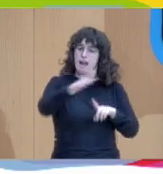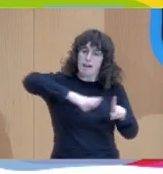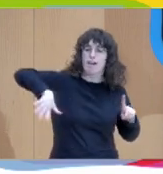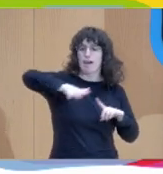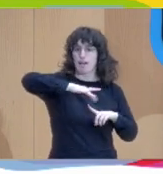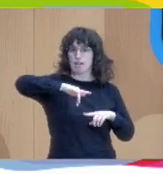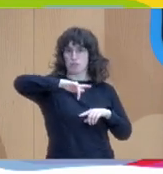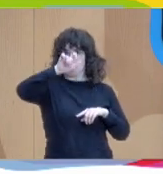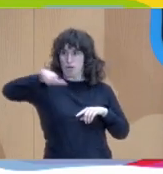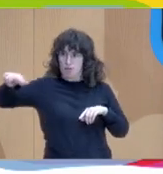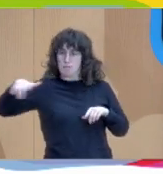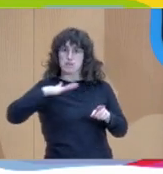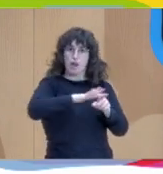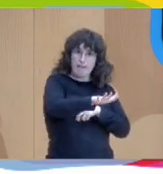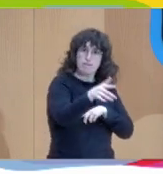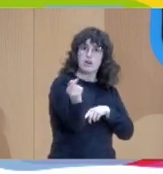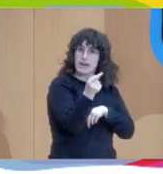podemos formar parte de la solución.